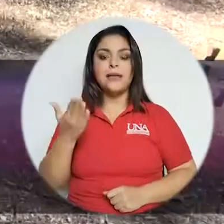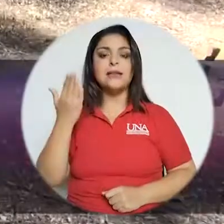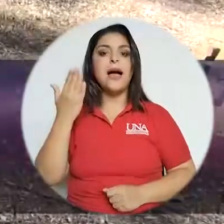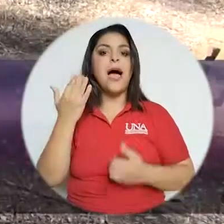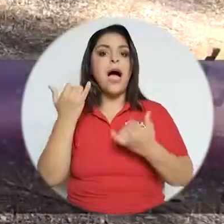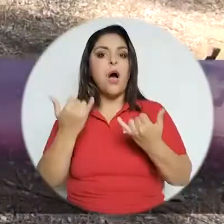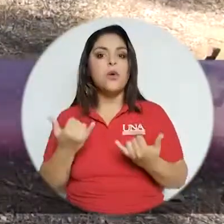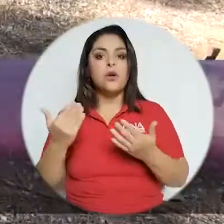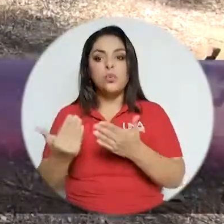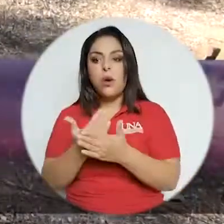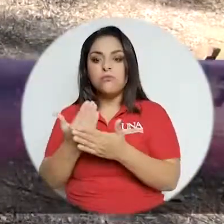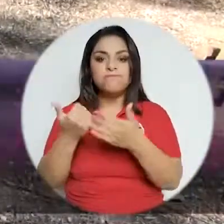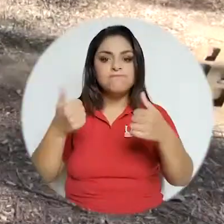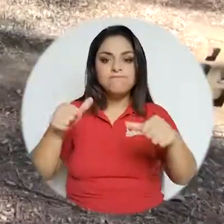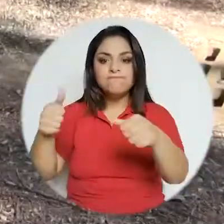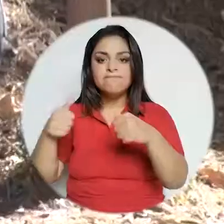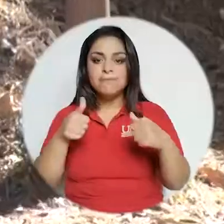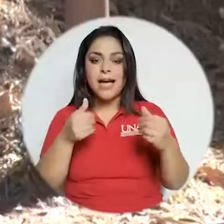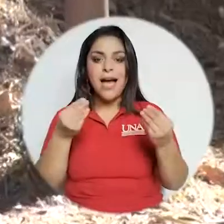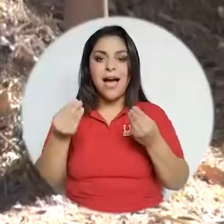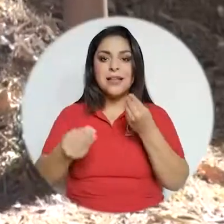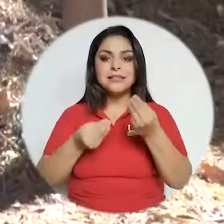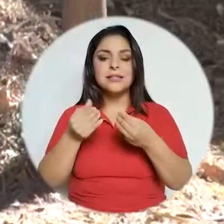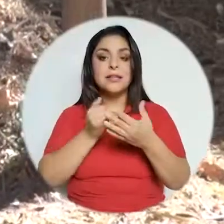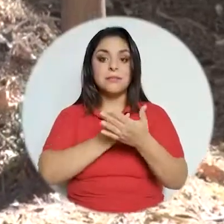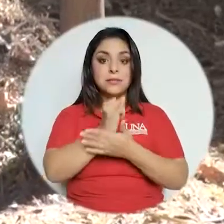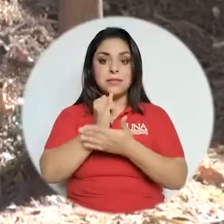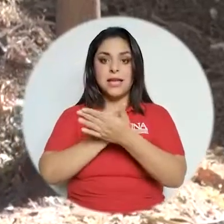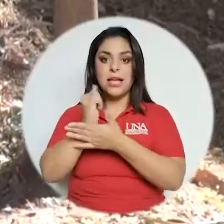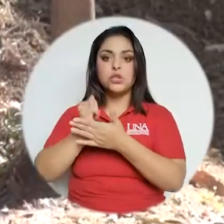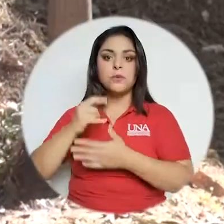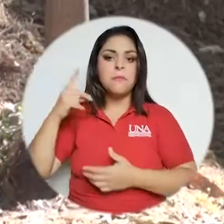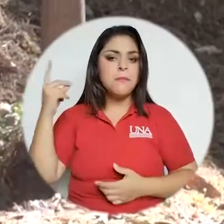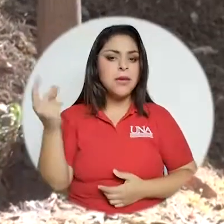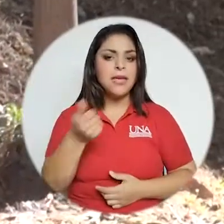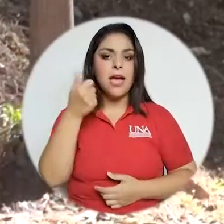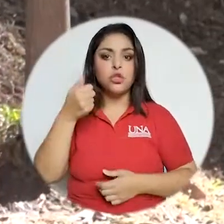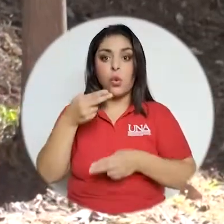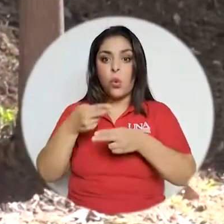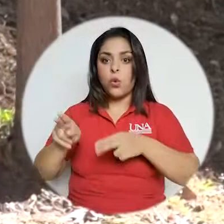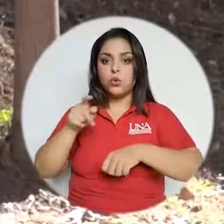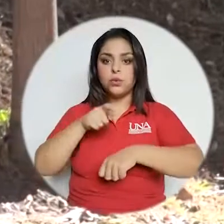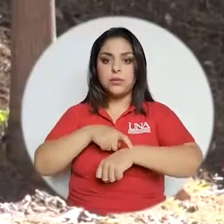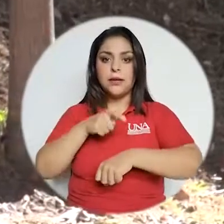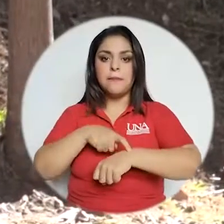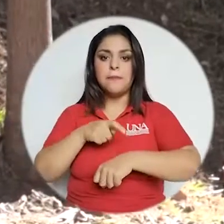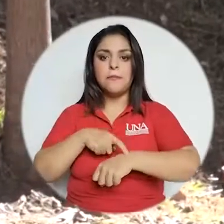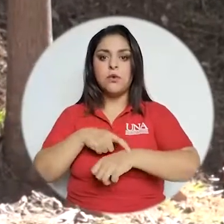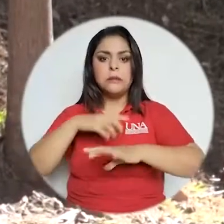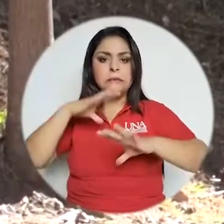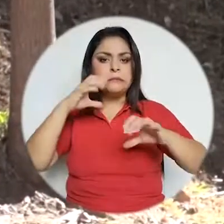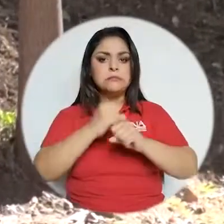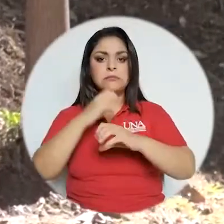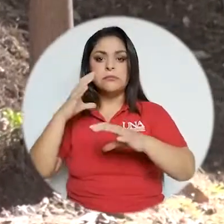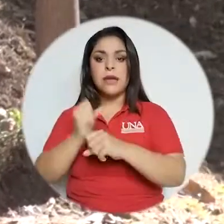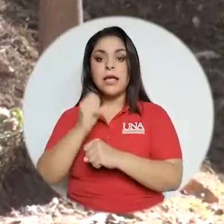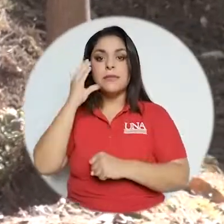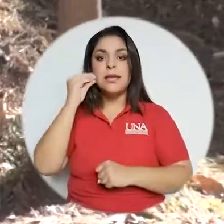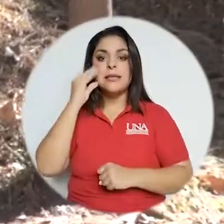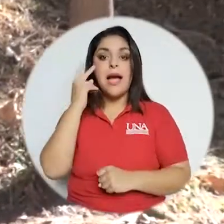tener en cuenta nuevos procesos, a generar investigación en el inmediato, en el corto plazo,